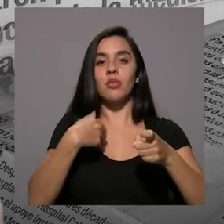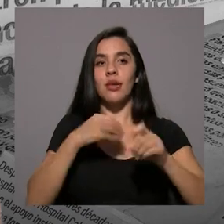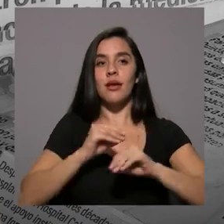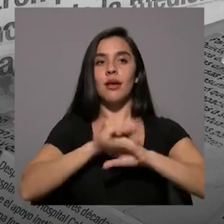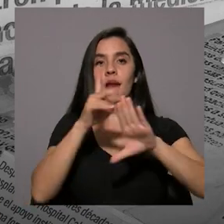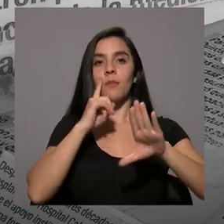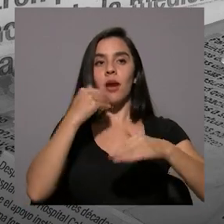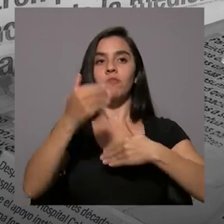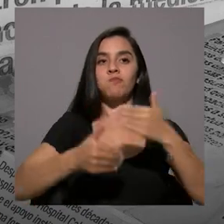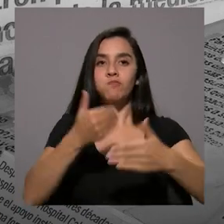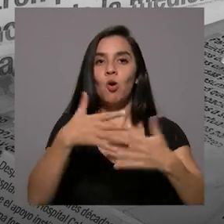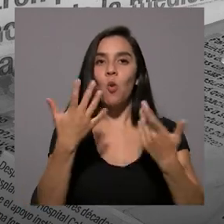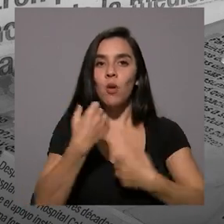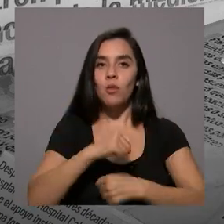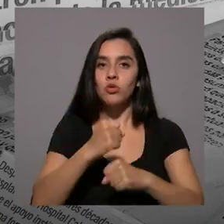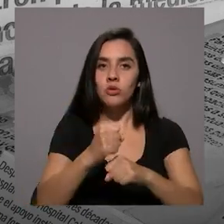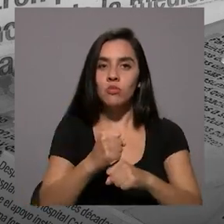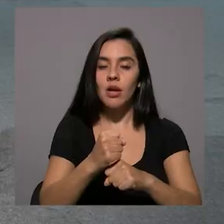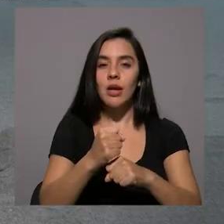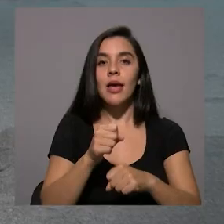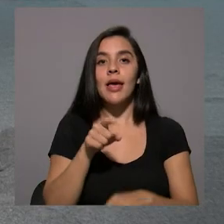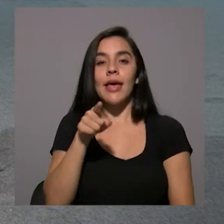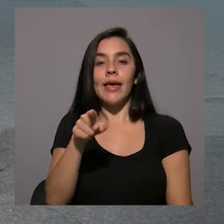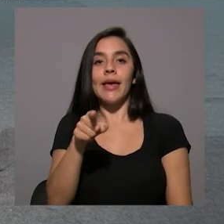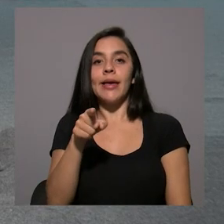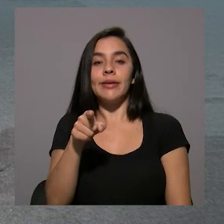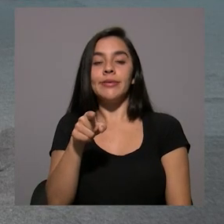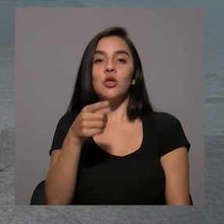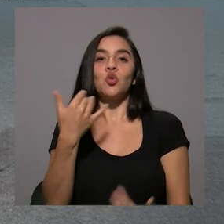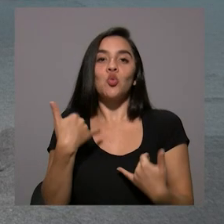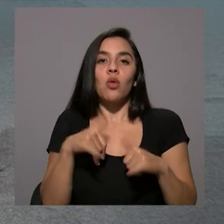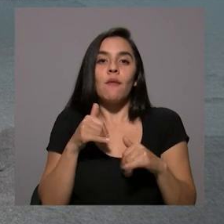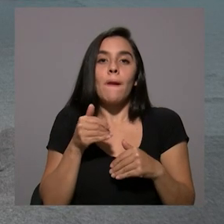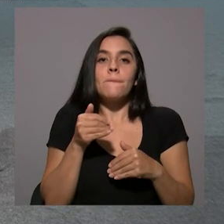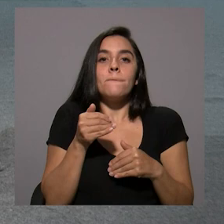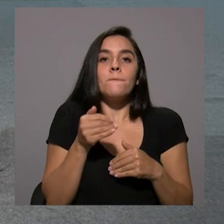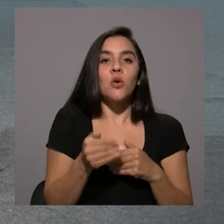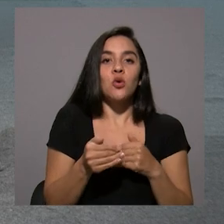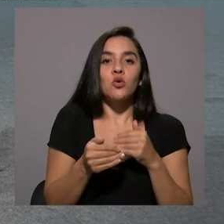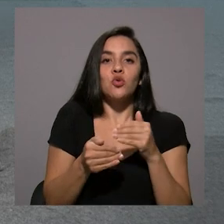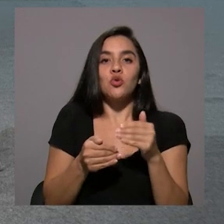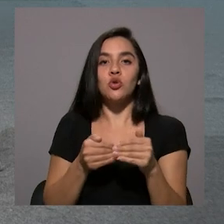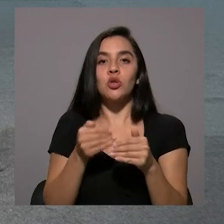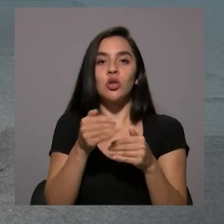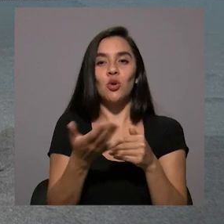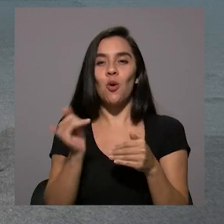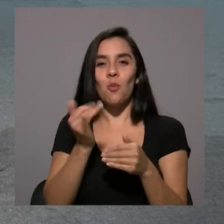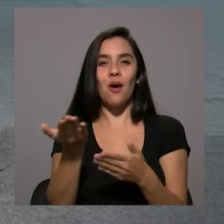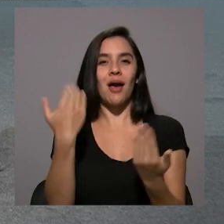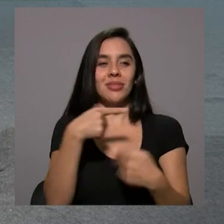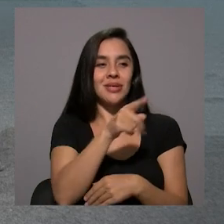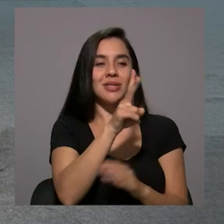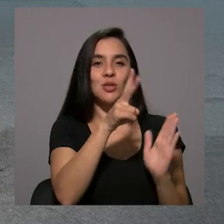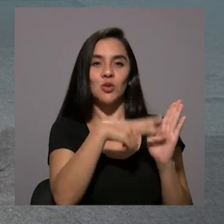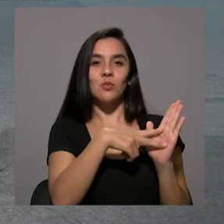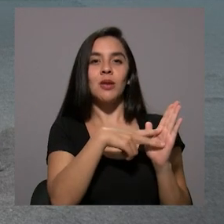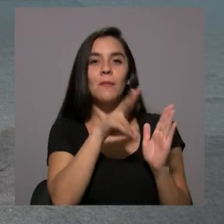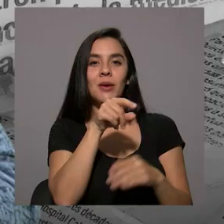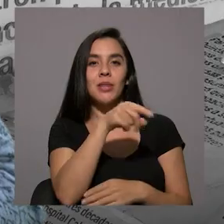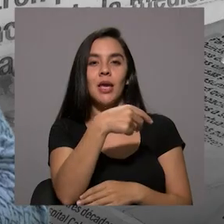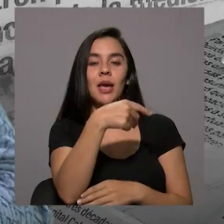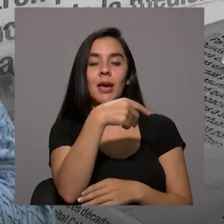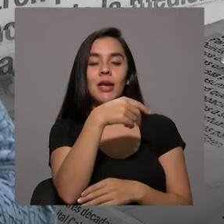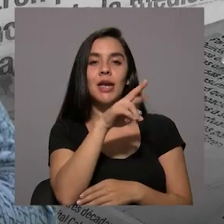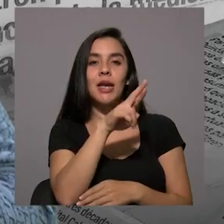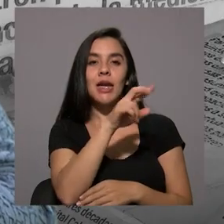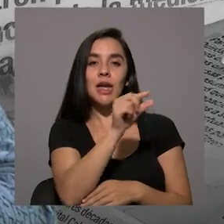pueda poner a funcionar inmediatamente la municipalidad, sino que está en proceso como en 2020 le correspondió Río Cuarto. Ahí se